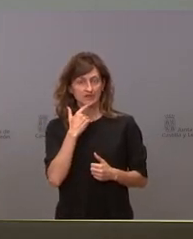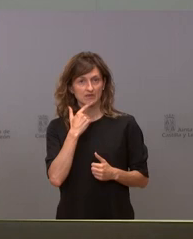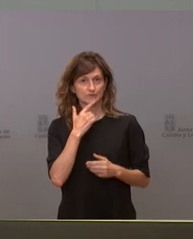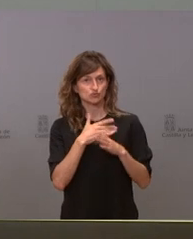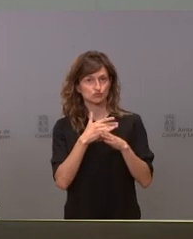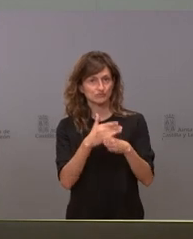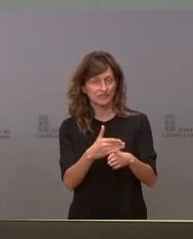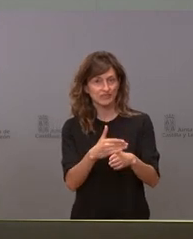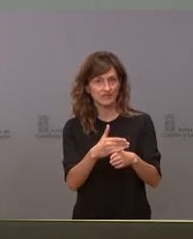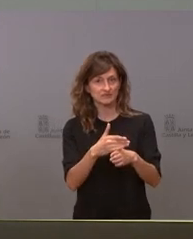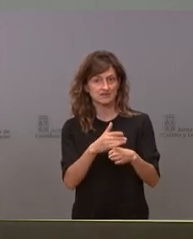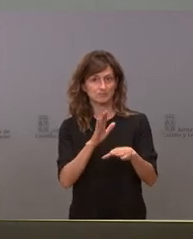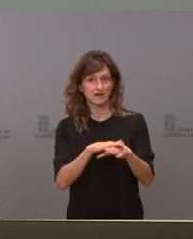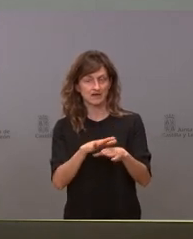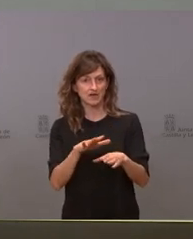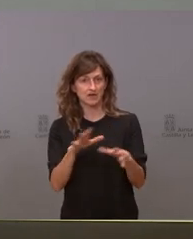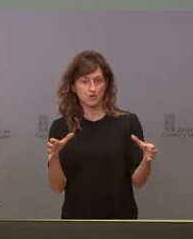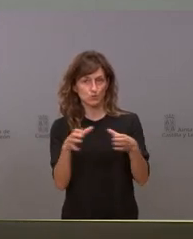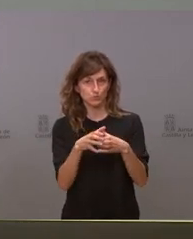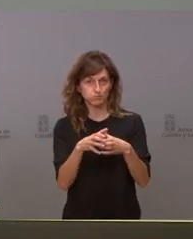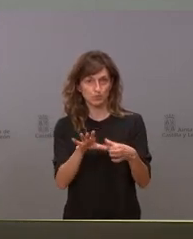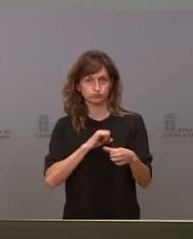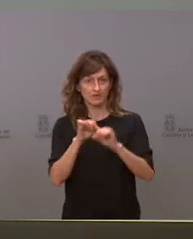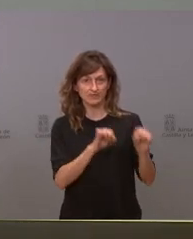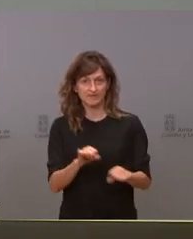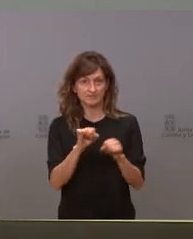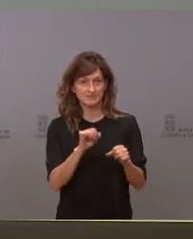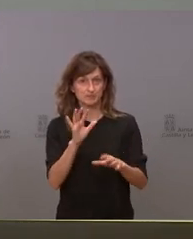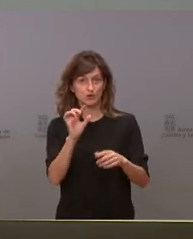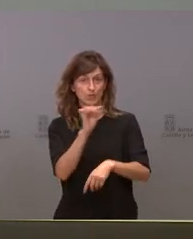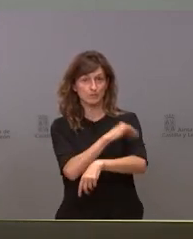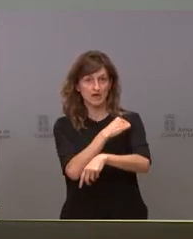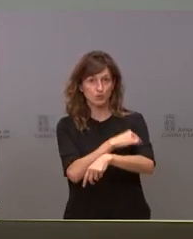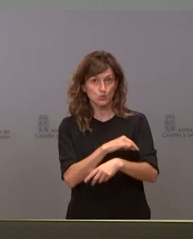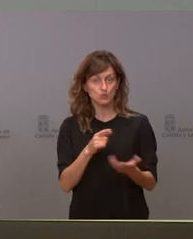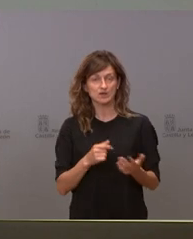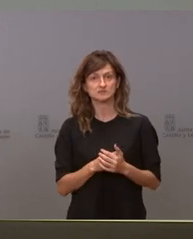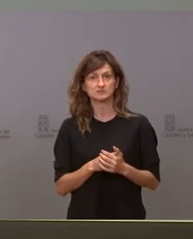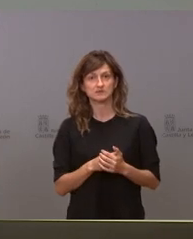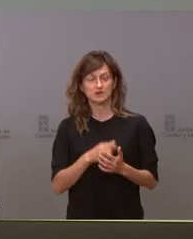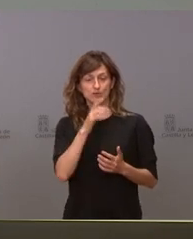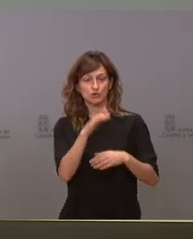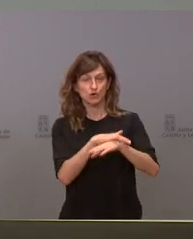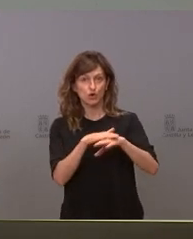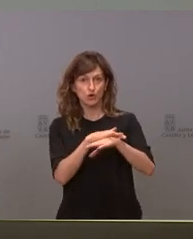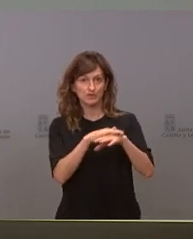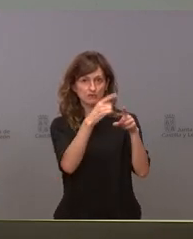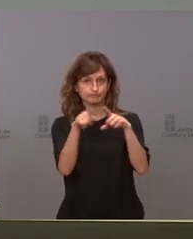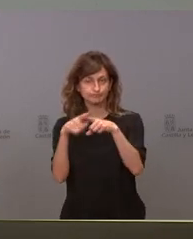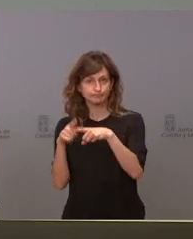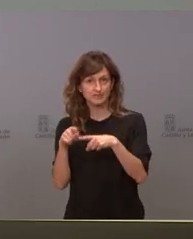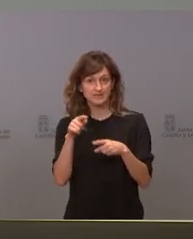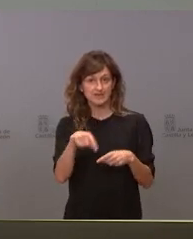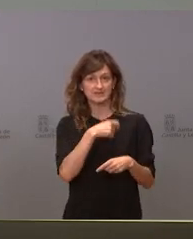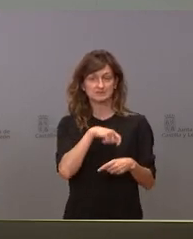garantizar la inmunidad de rebaño sin embargo las vacunas por parte de los diferentes gobiernos en el caso de